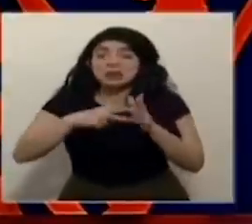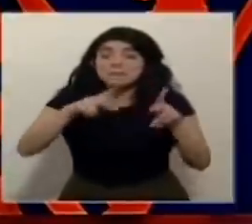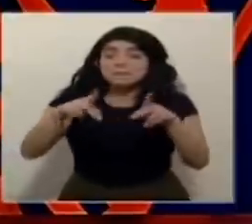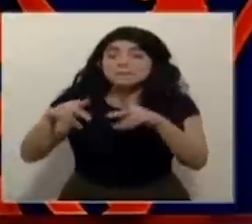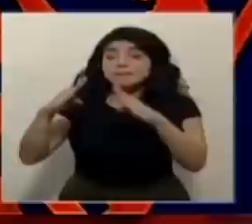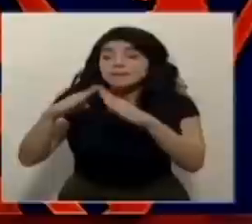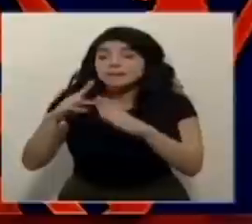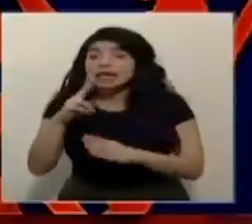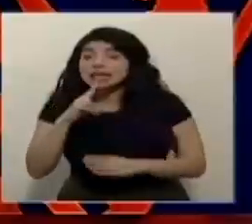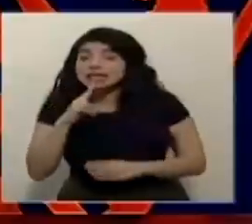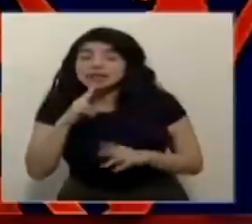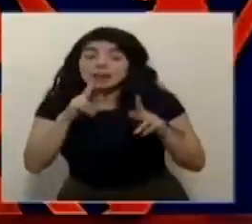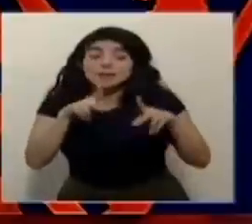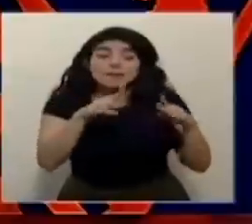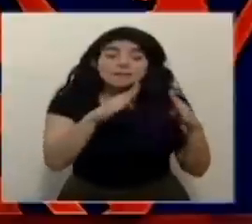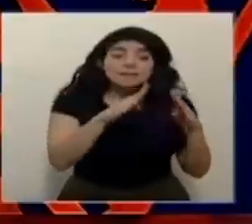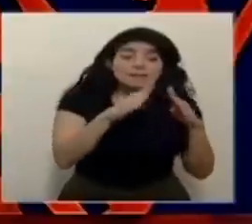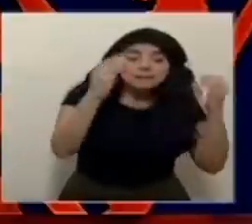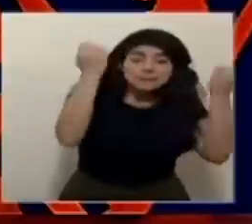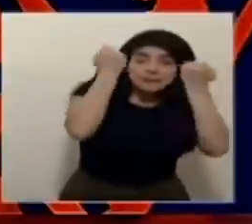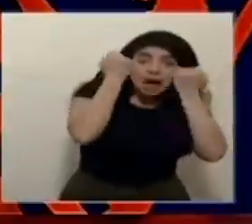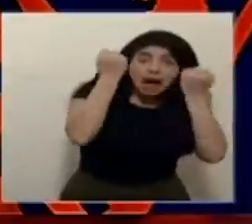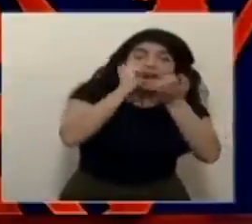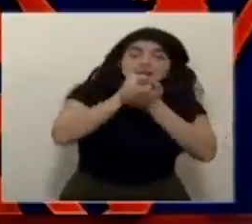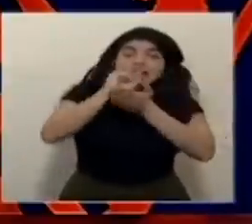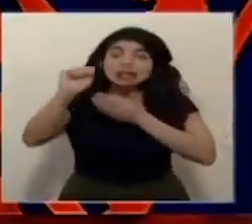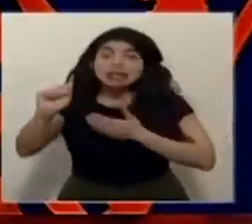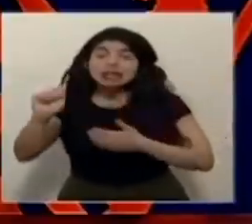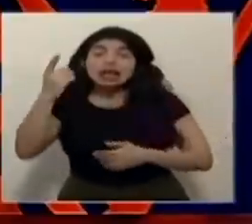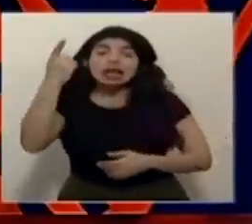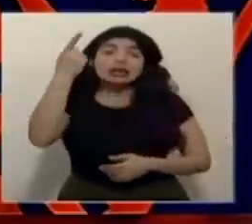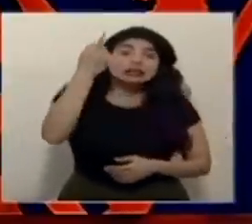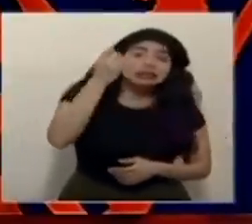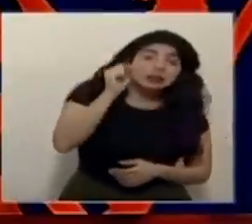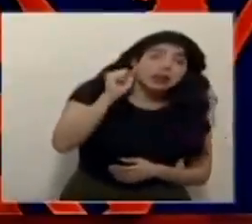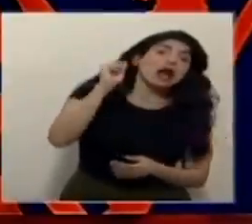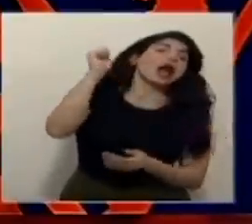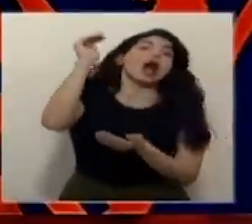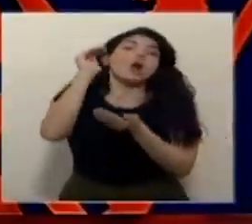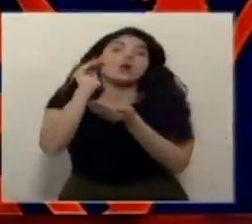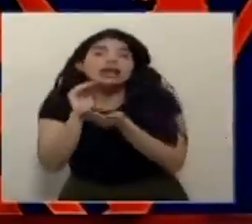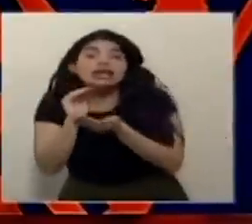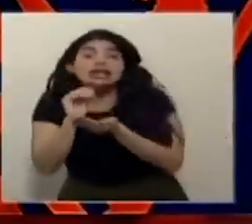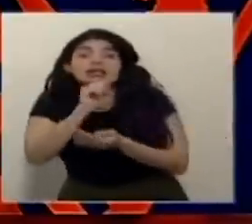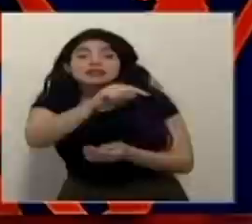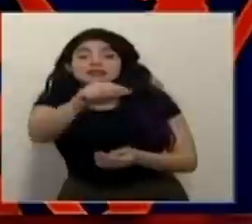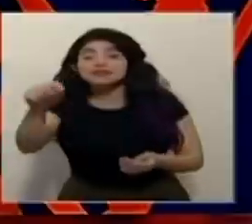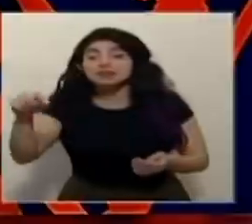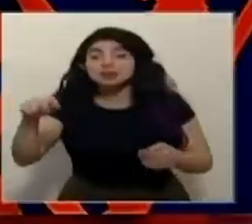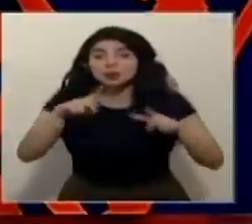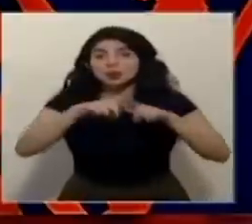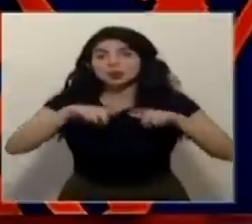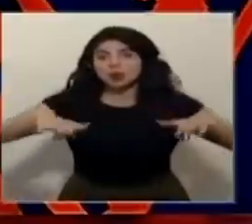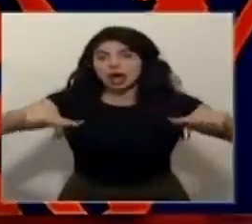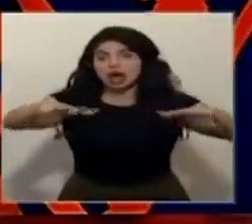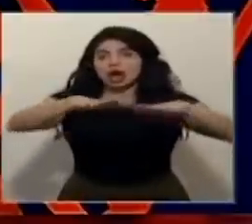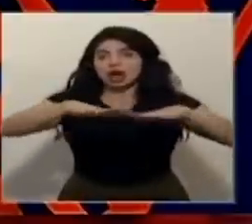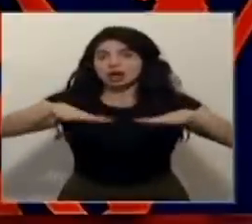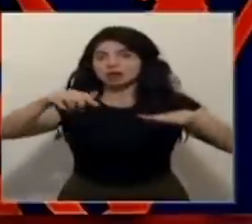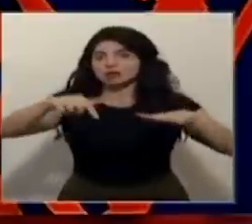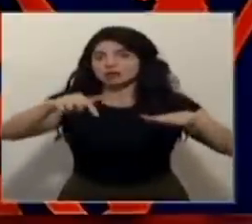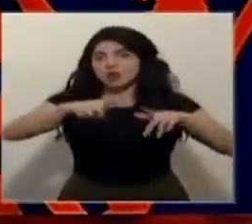Atillo, en Pavas, en Santana, en Desamparados, en Alajuelita, que son lugares en donde